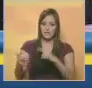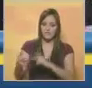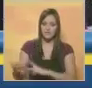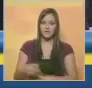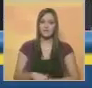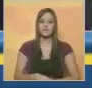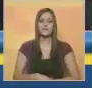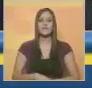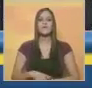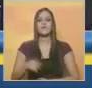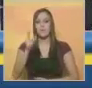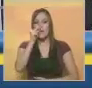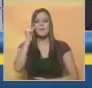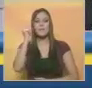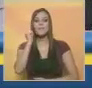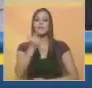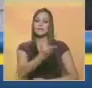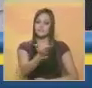Señoras y señores.